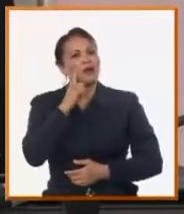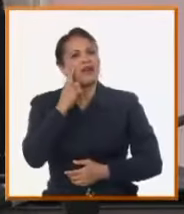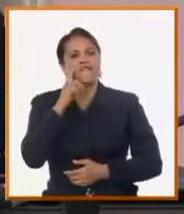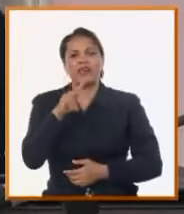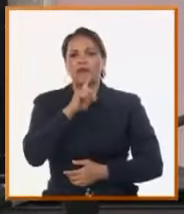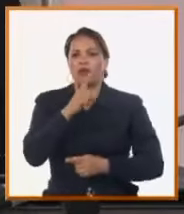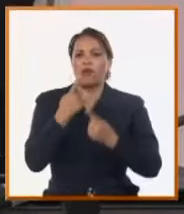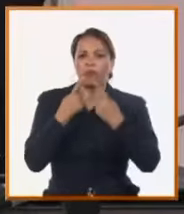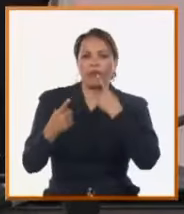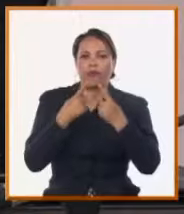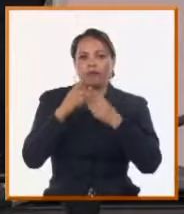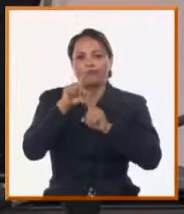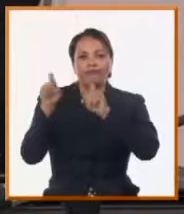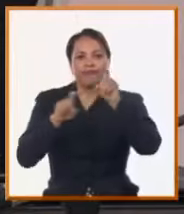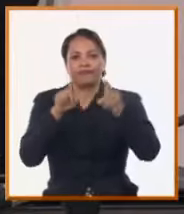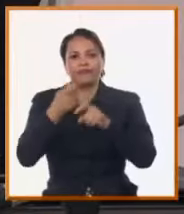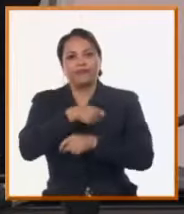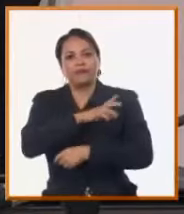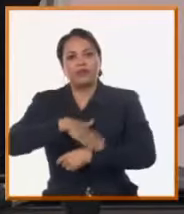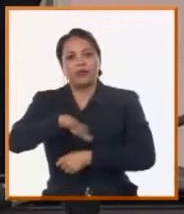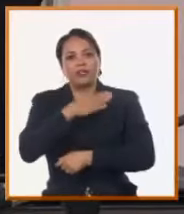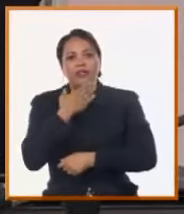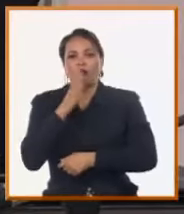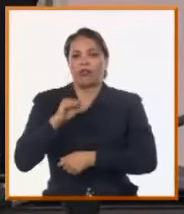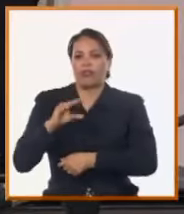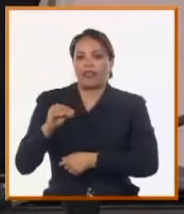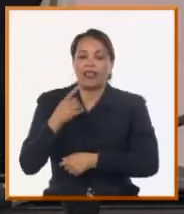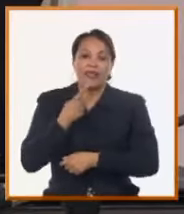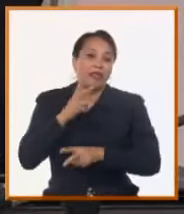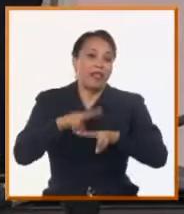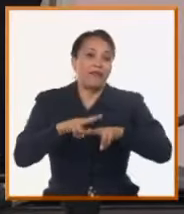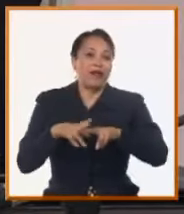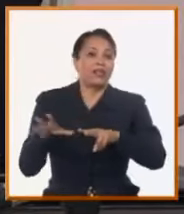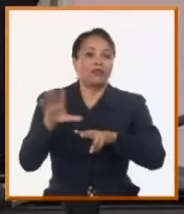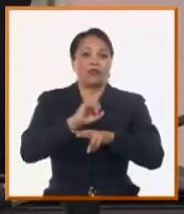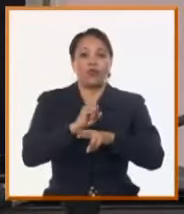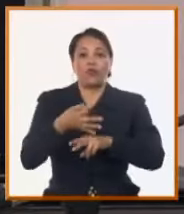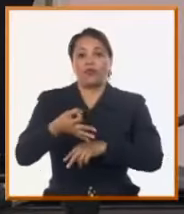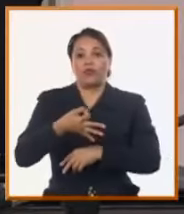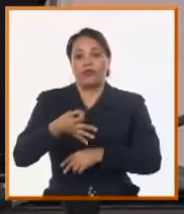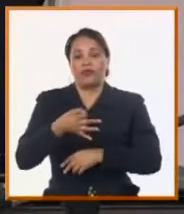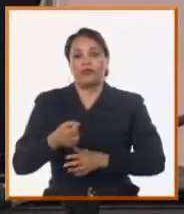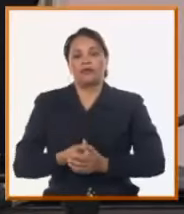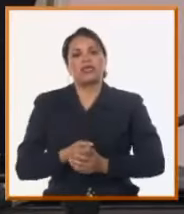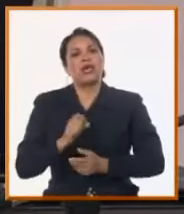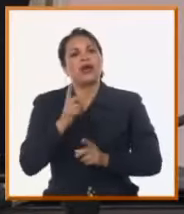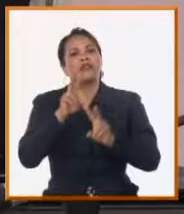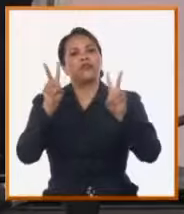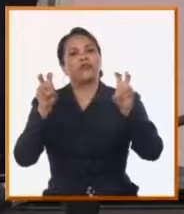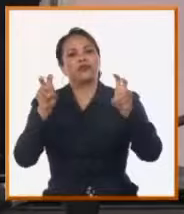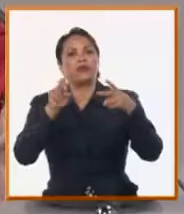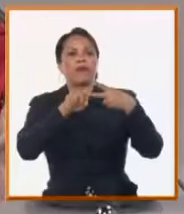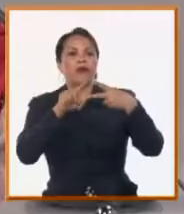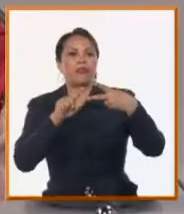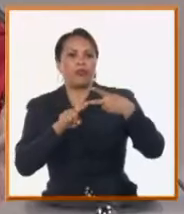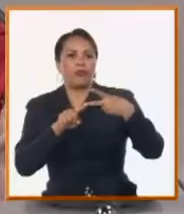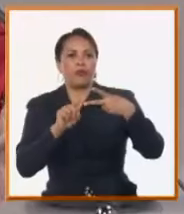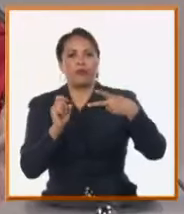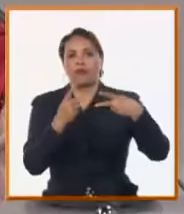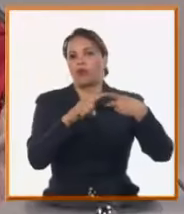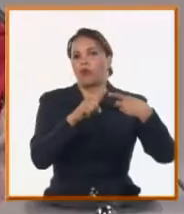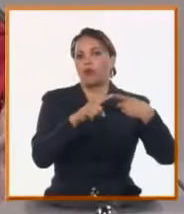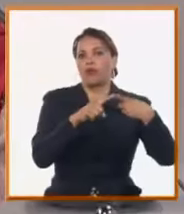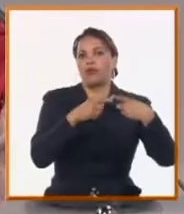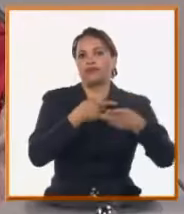opiniones de la capital, de prácticamente todos los municipios. Dos temas esenciales, por un lado el abasto,